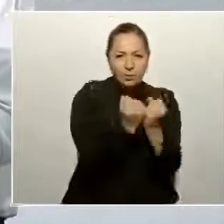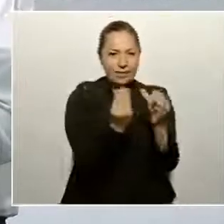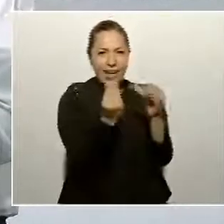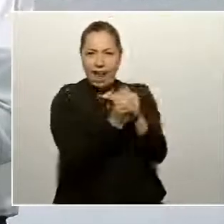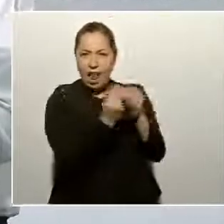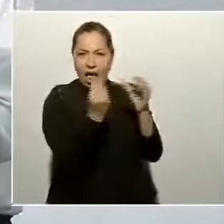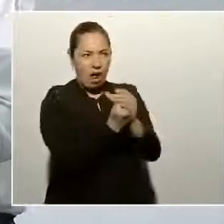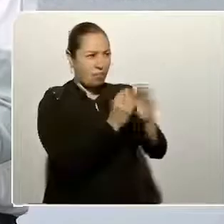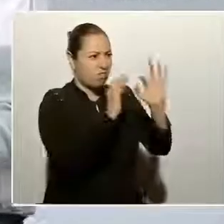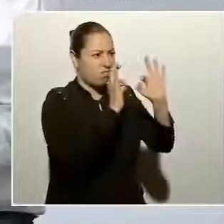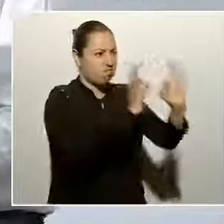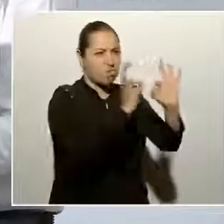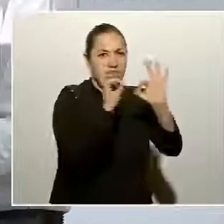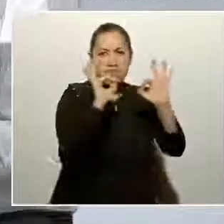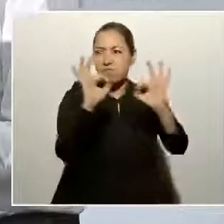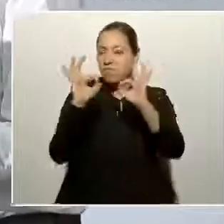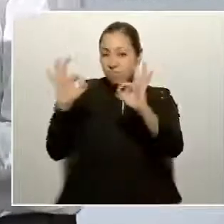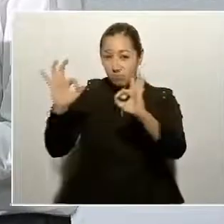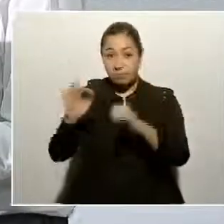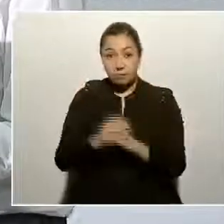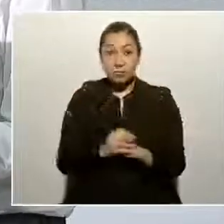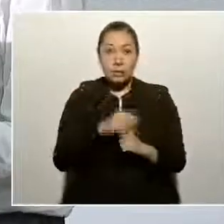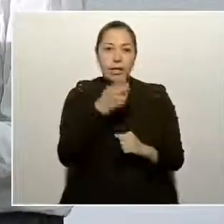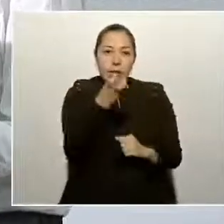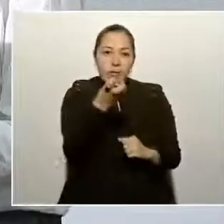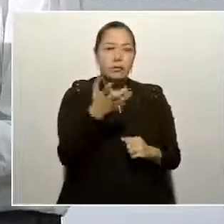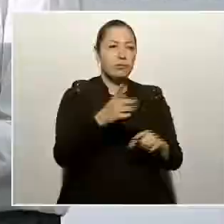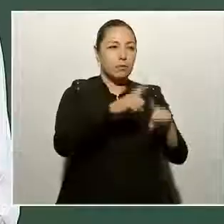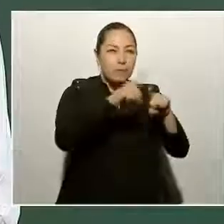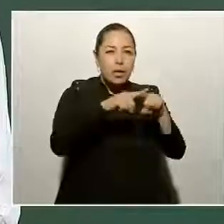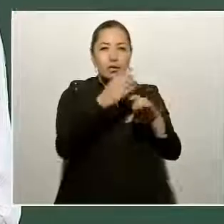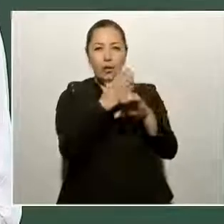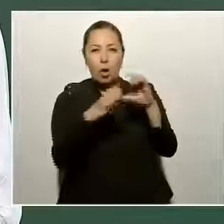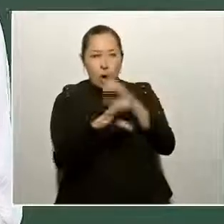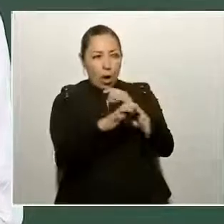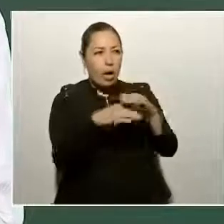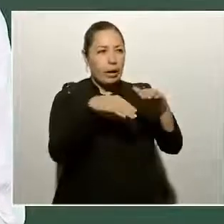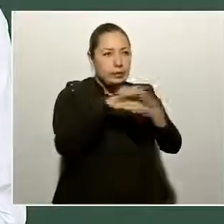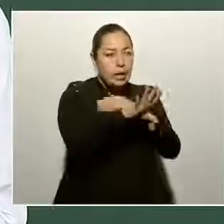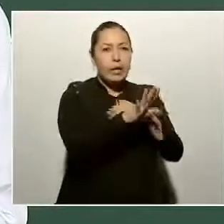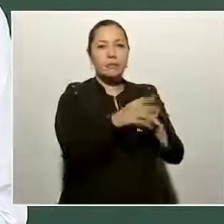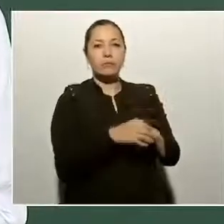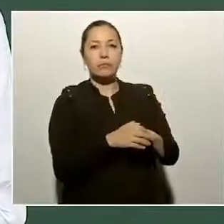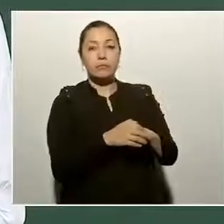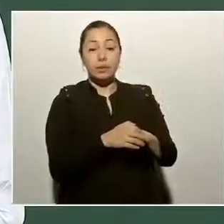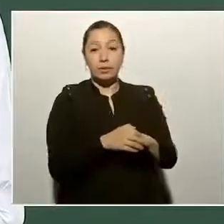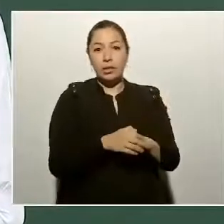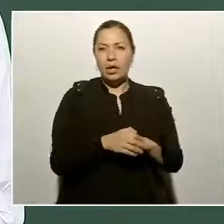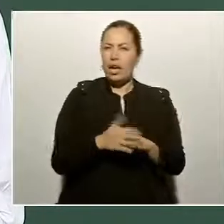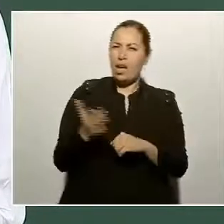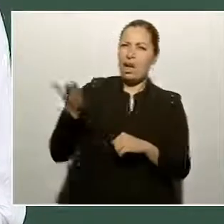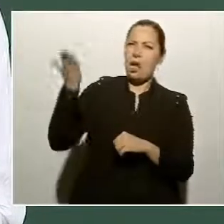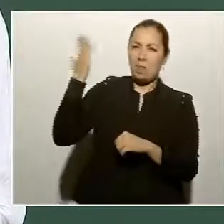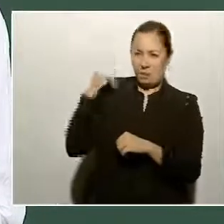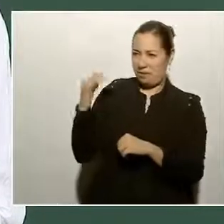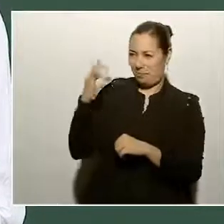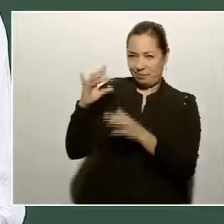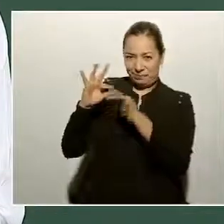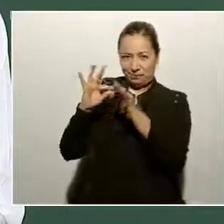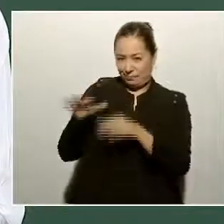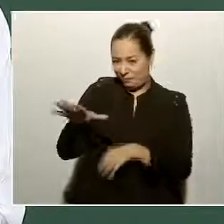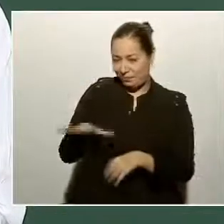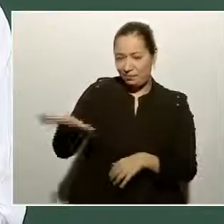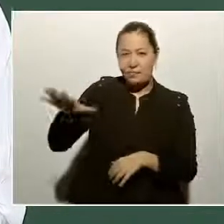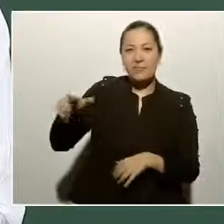equipados. Nos decían en el Lodasal, las